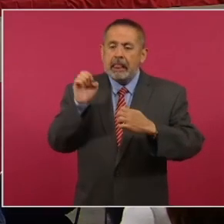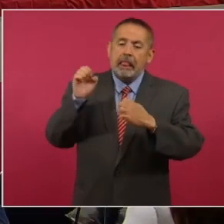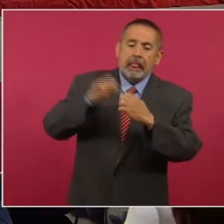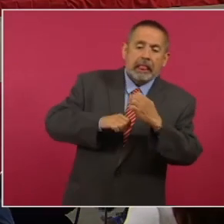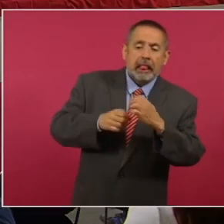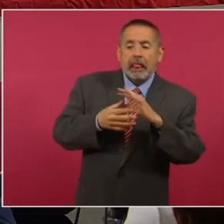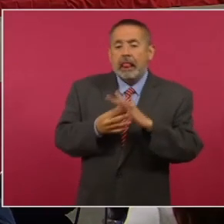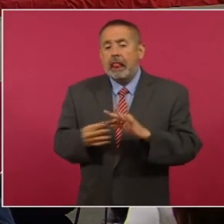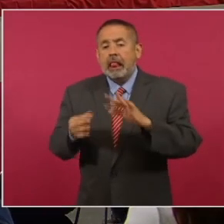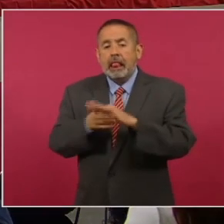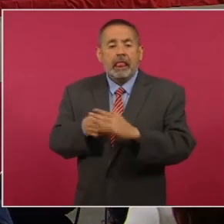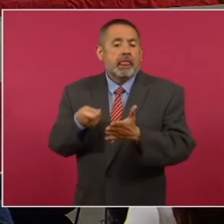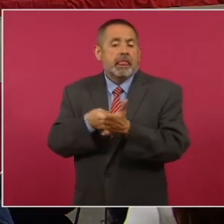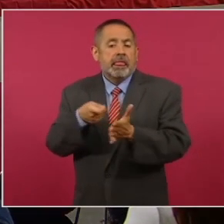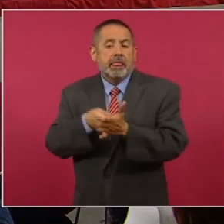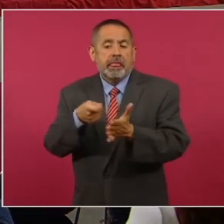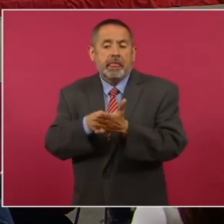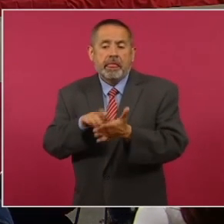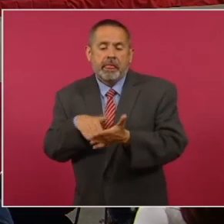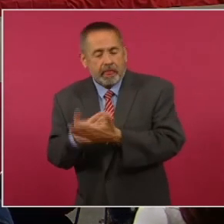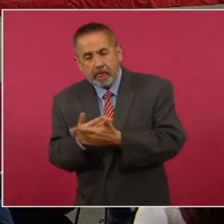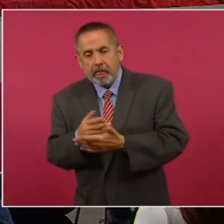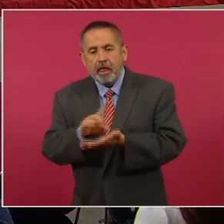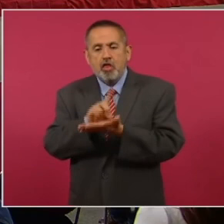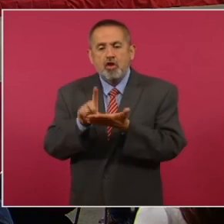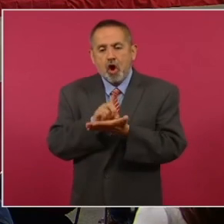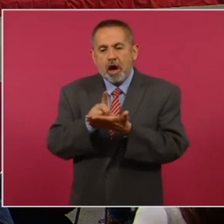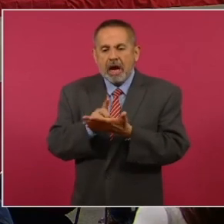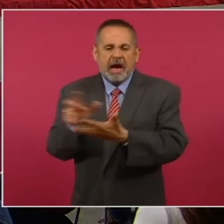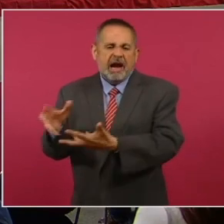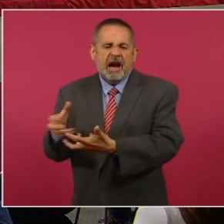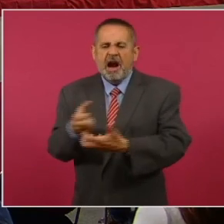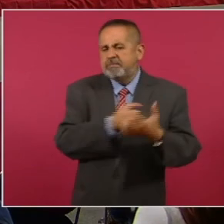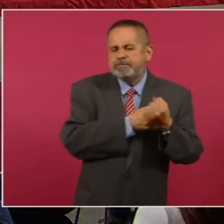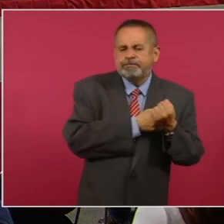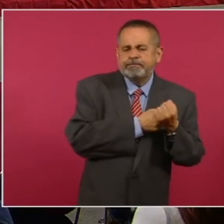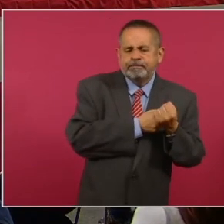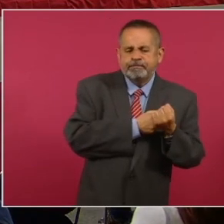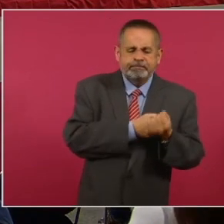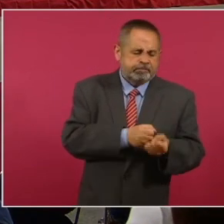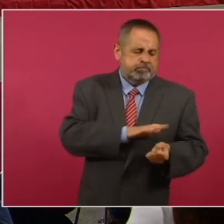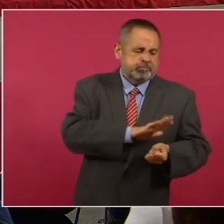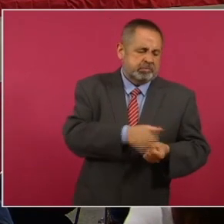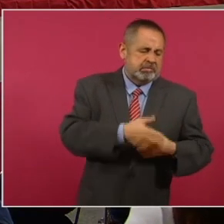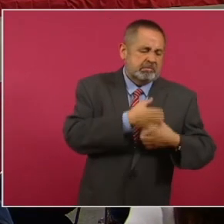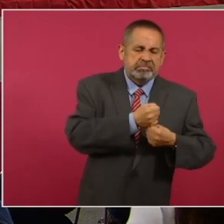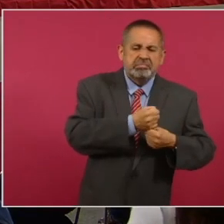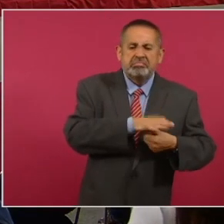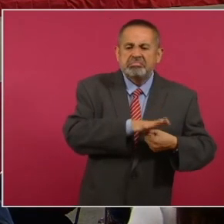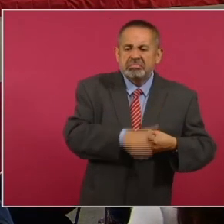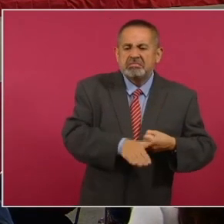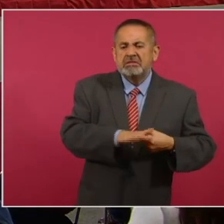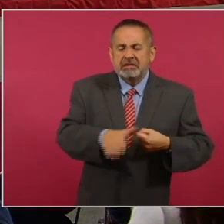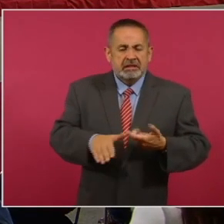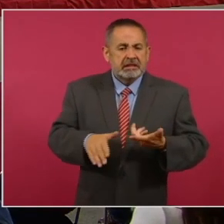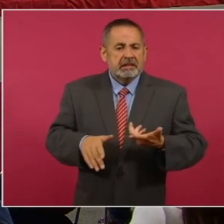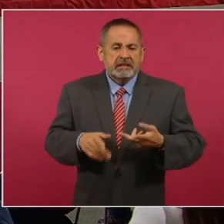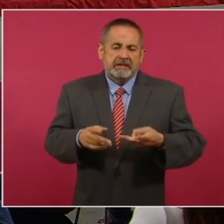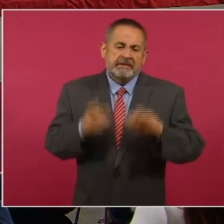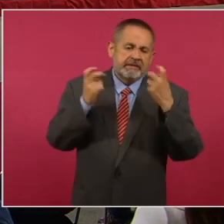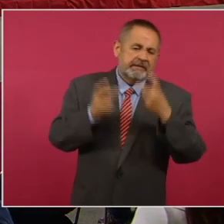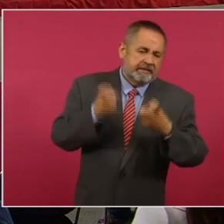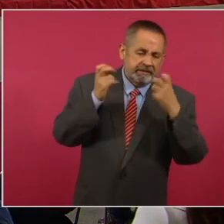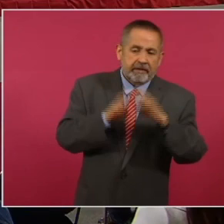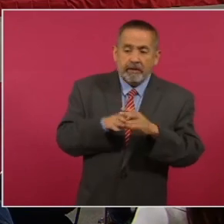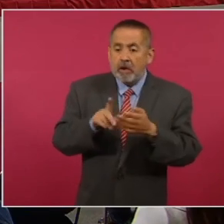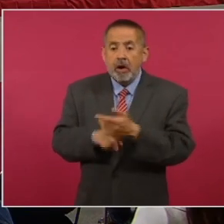drogaron a las víctimas para posteriormente asfixiarlas, privando de la vida a una de ellas y sustrayendo a una